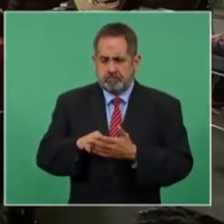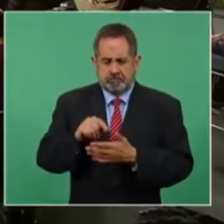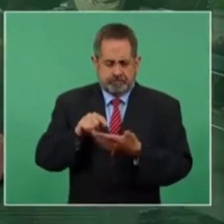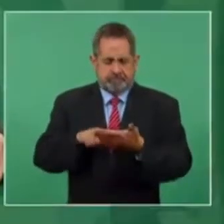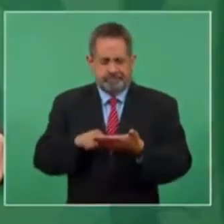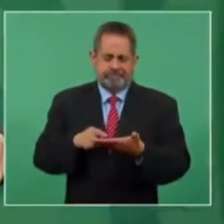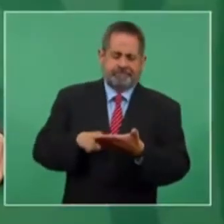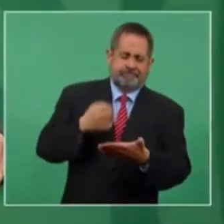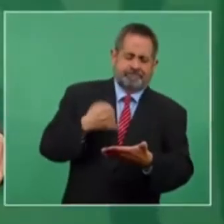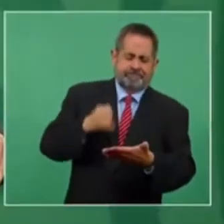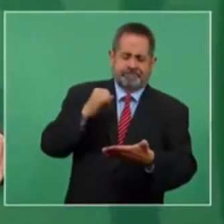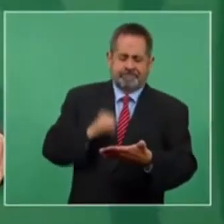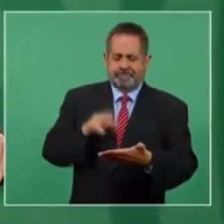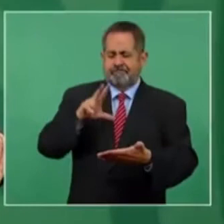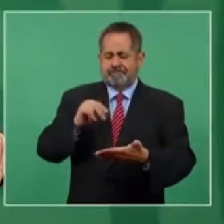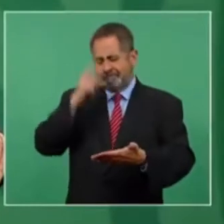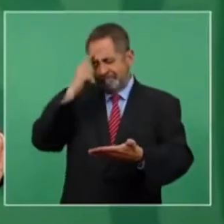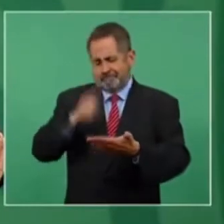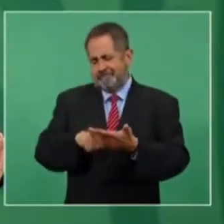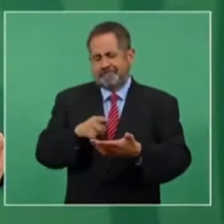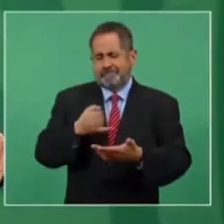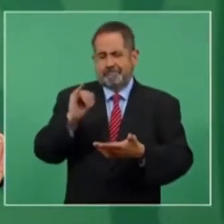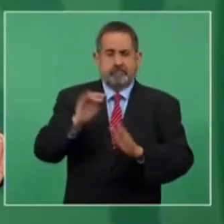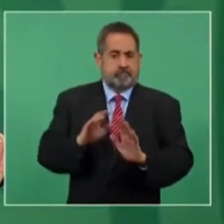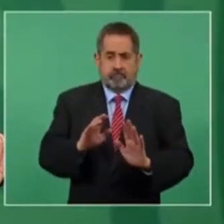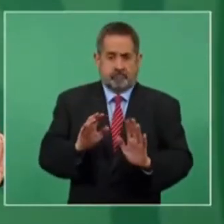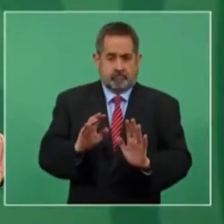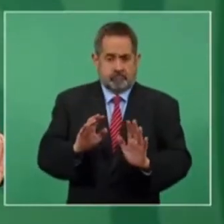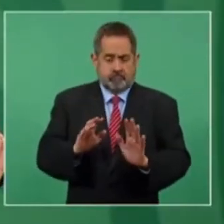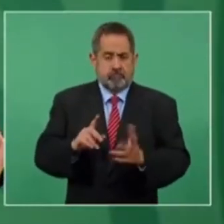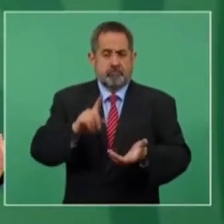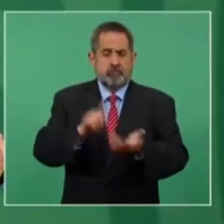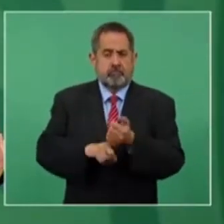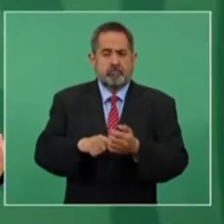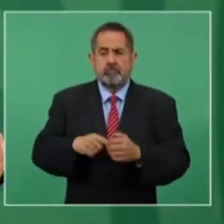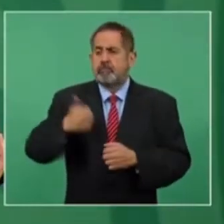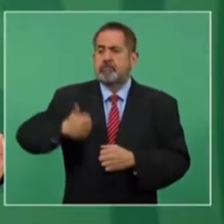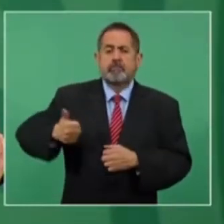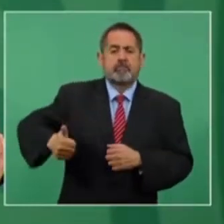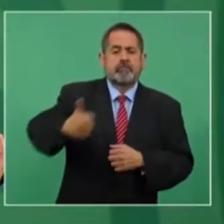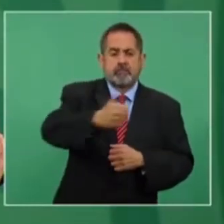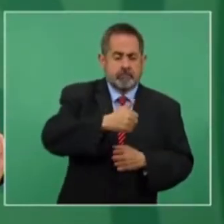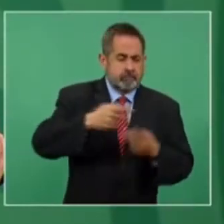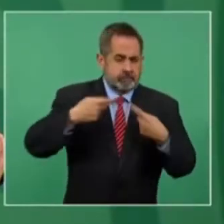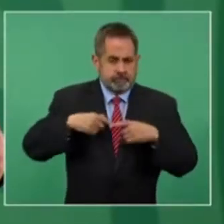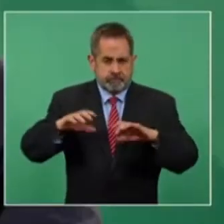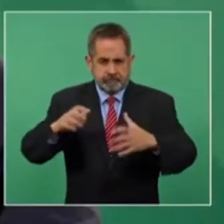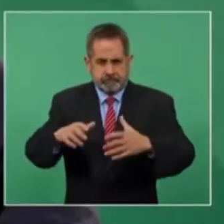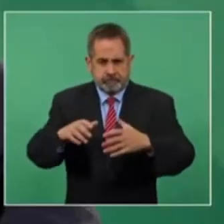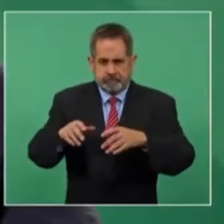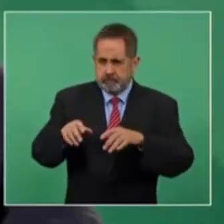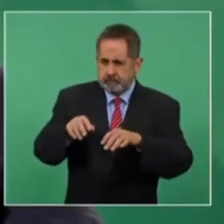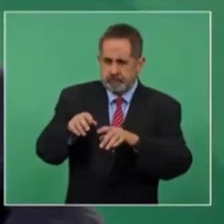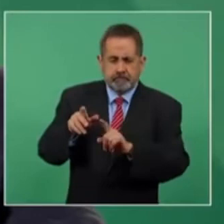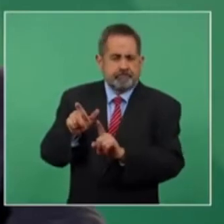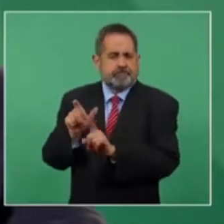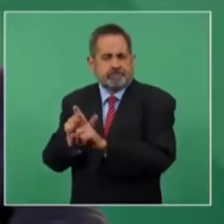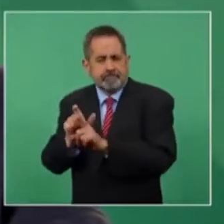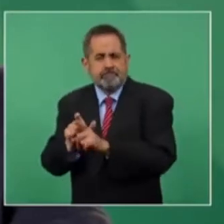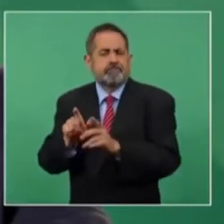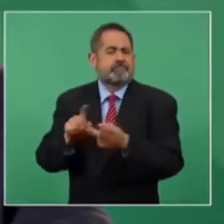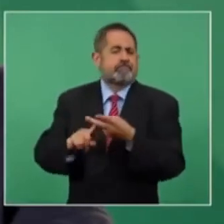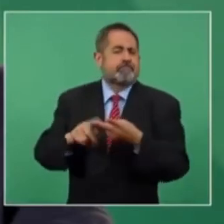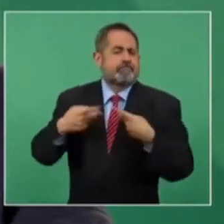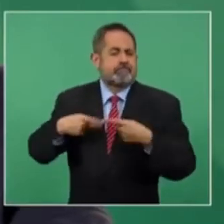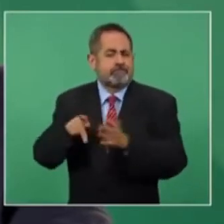valoración, evaluación o calificación alguna sobre el desempeño de ninguna de las personas beneficiarias del mecanismo, ya sean periodistas